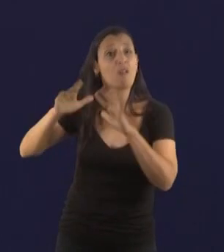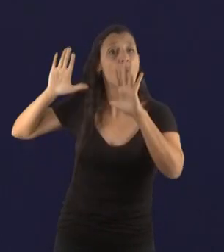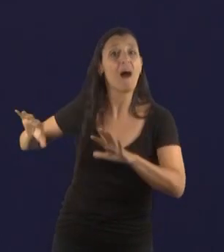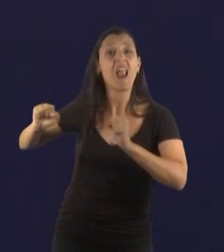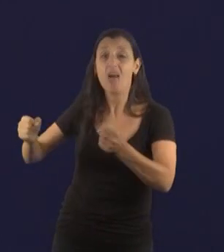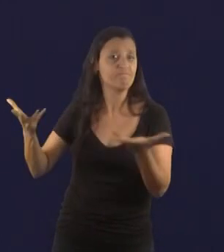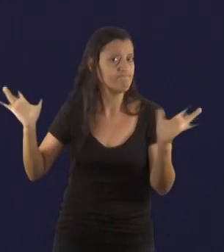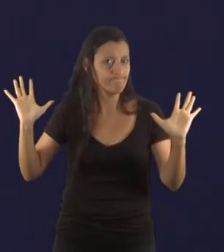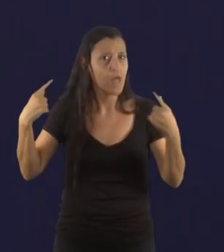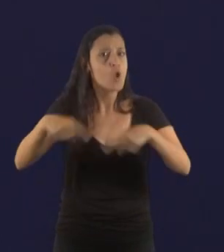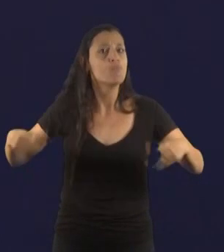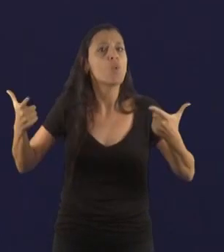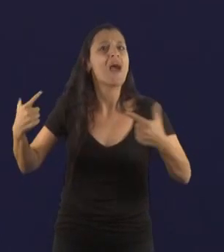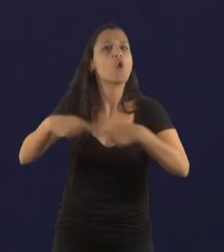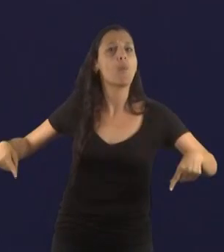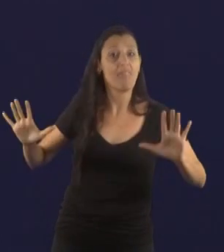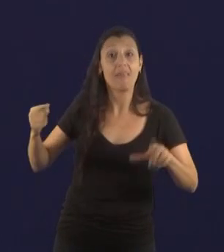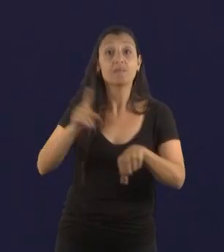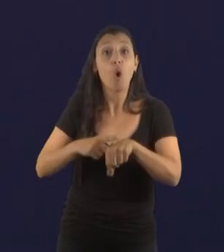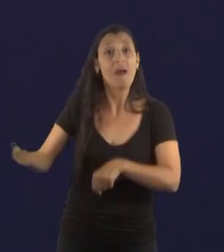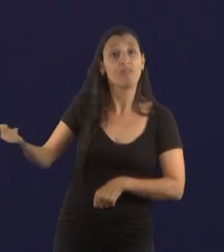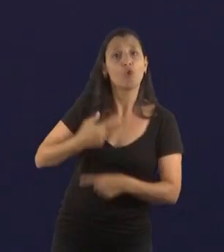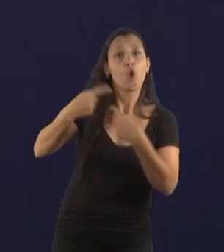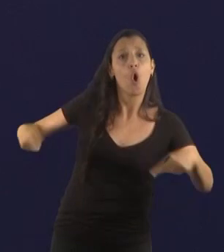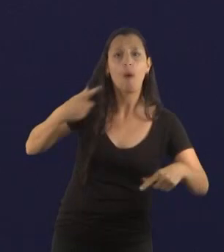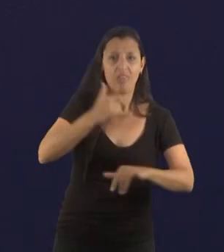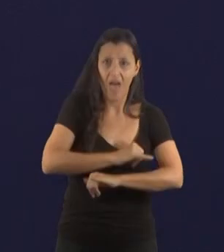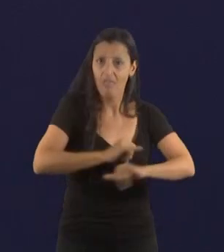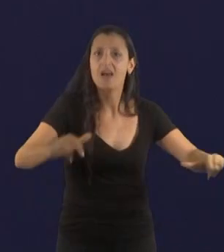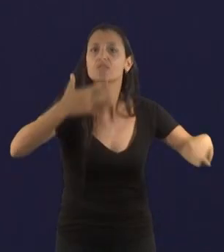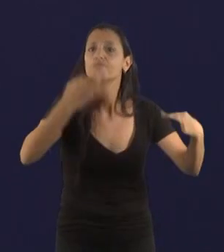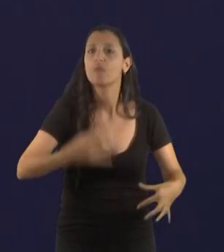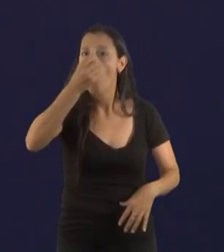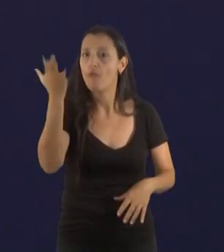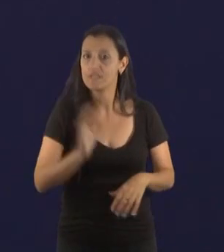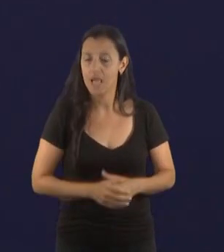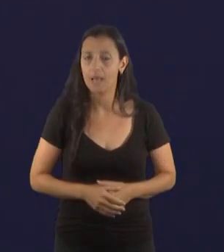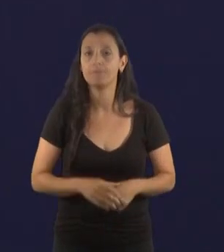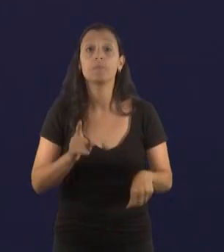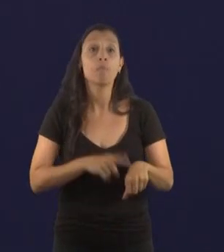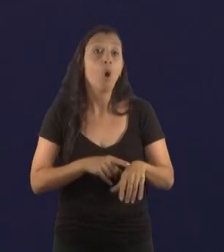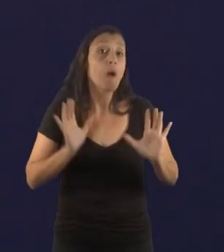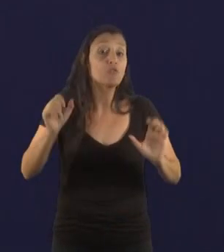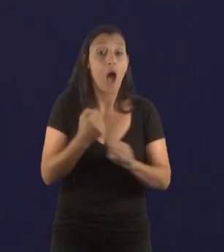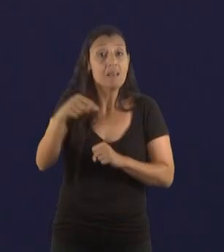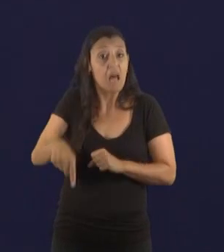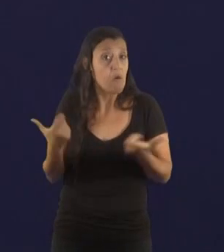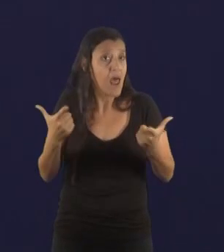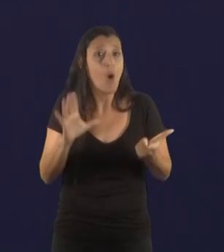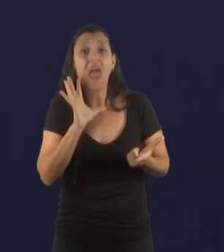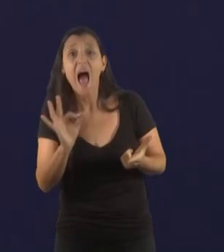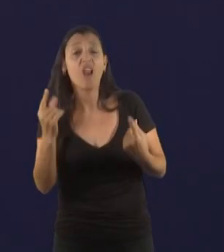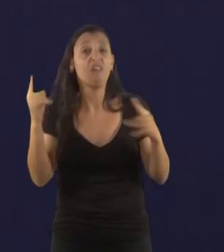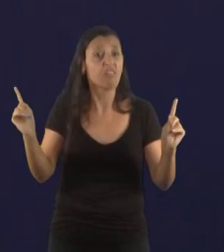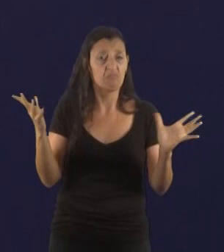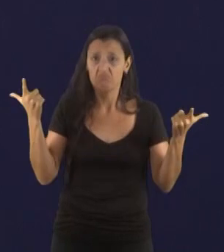desmentir. Cuando lo tengamos, lo informaremos tal como corresponde. En principio no hay ninguna anomalía en